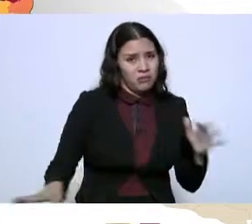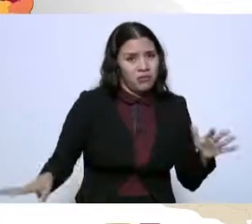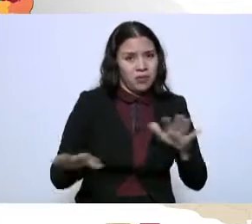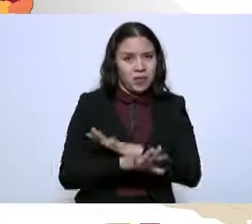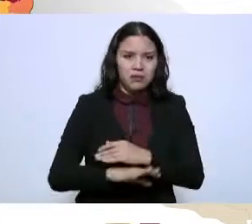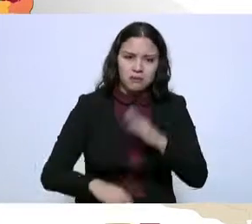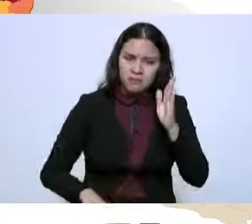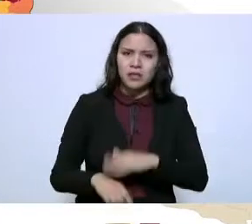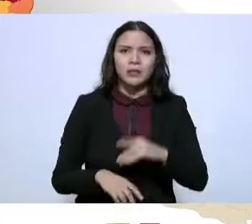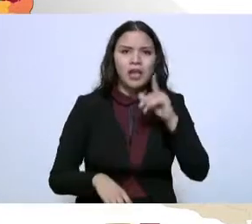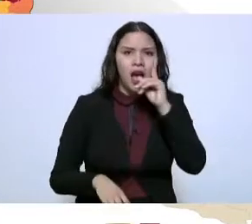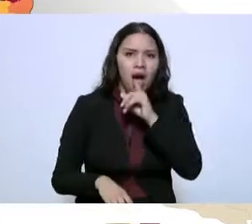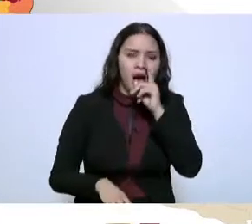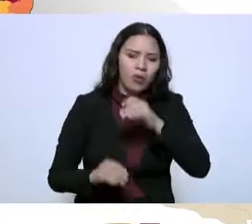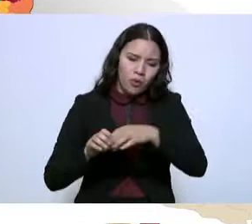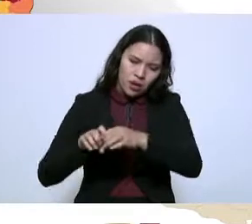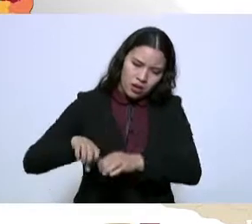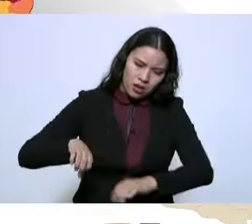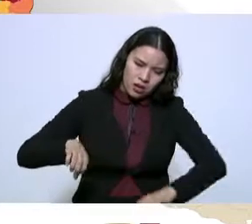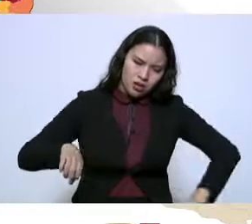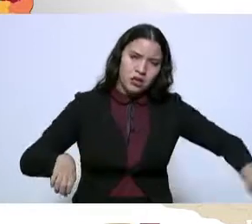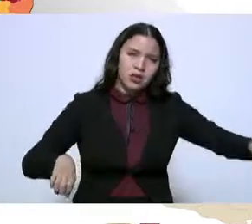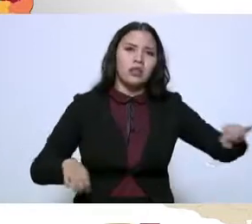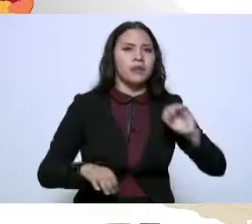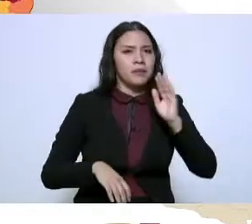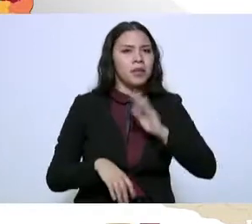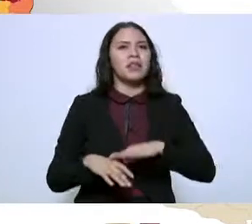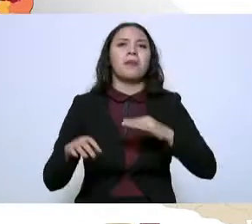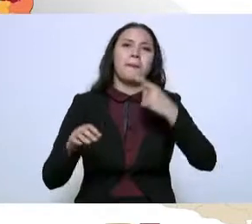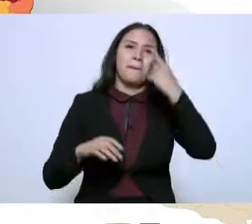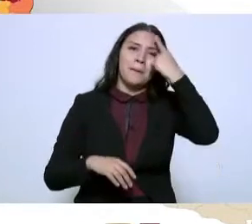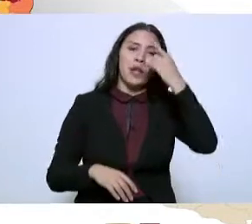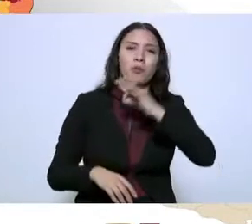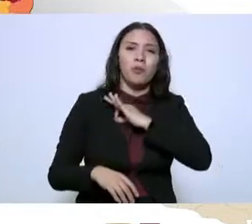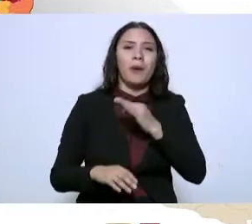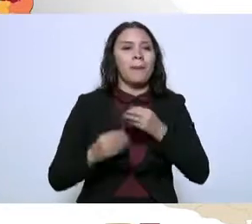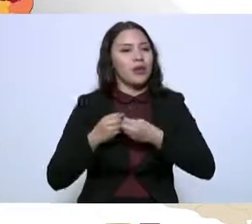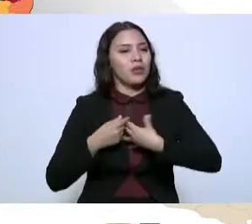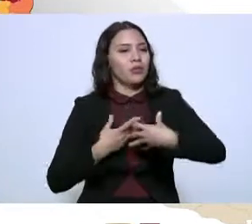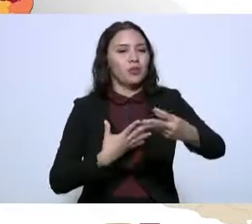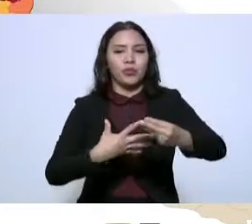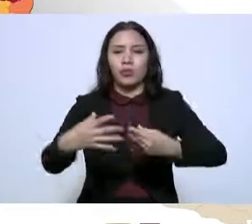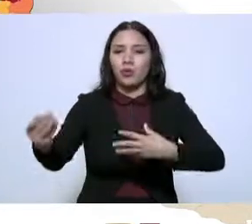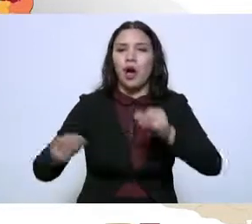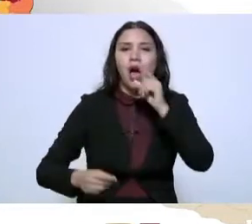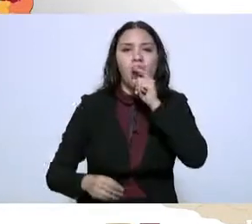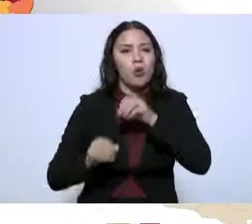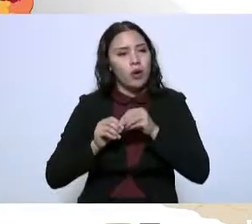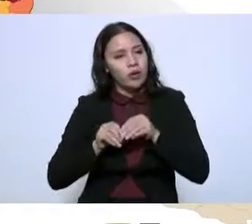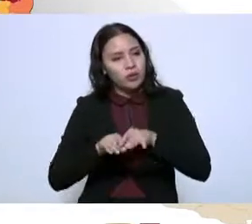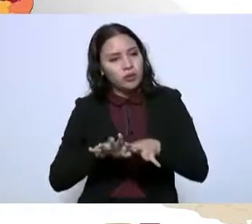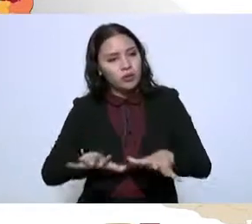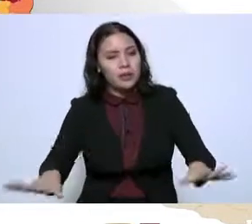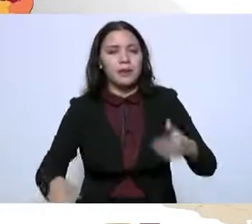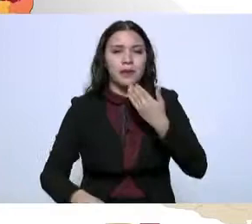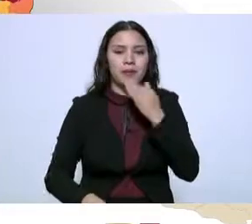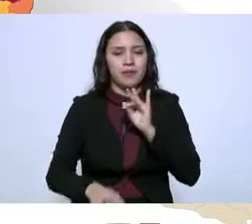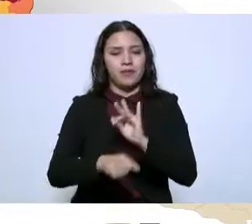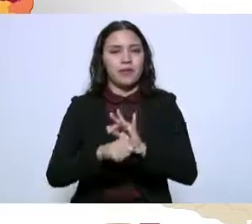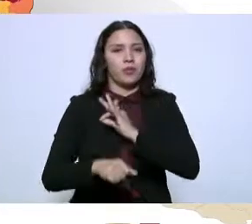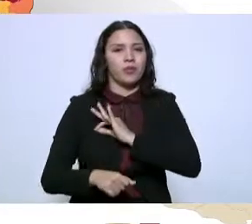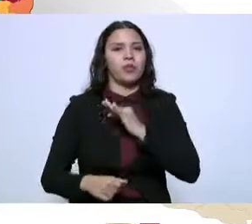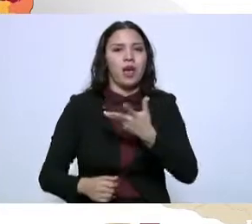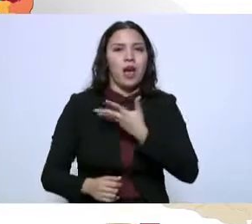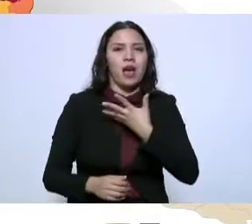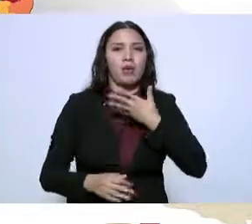comerciales, a lo mejor es tiempo de hacer acueductos para poder alimentar a nuestra población y darles el beneficio del agua